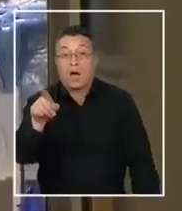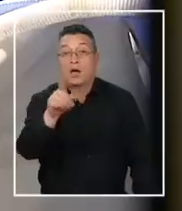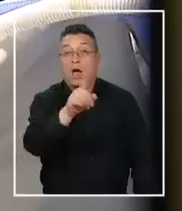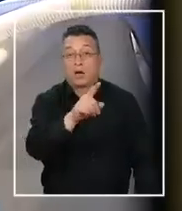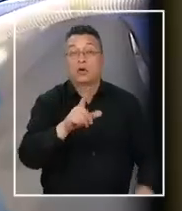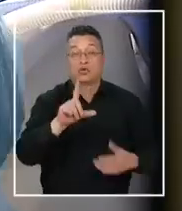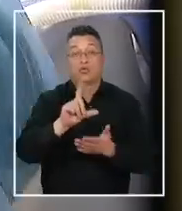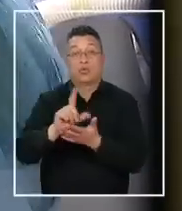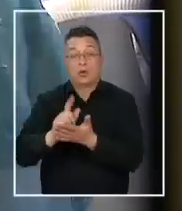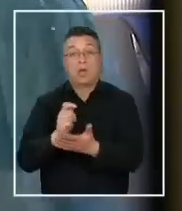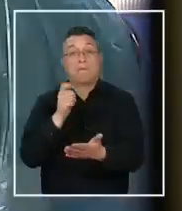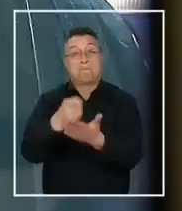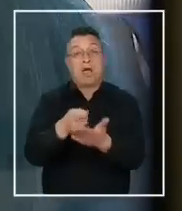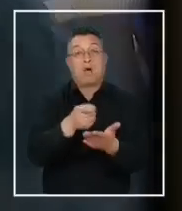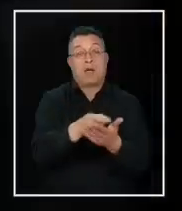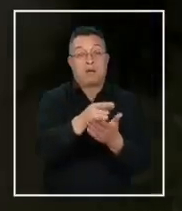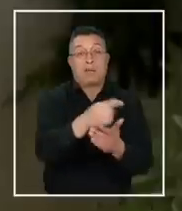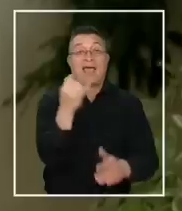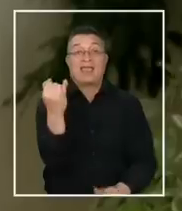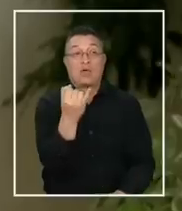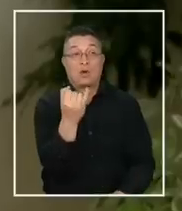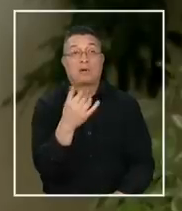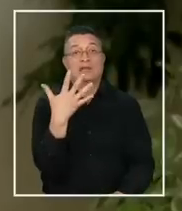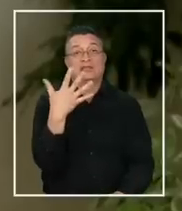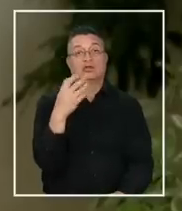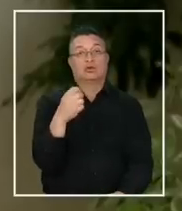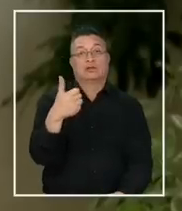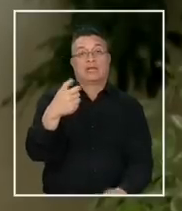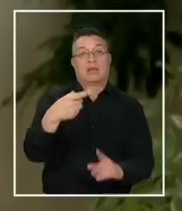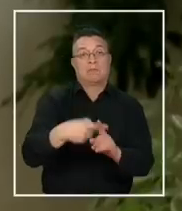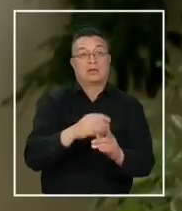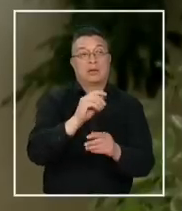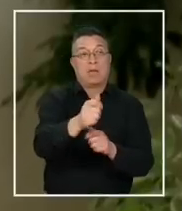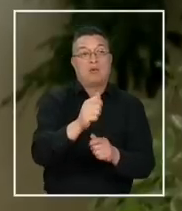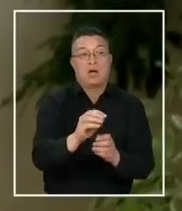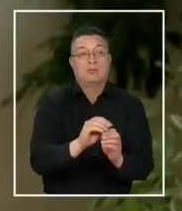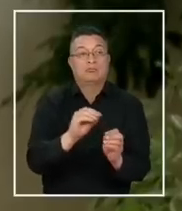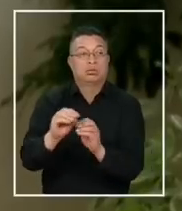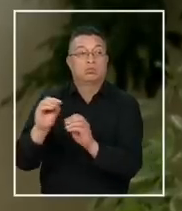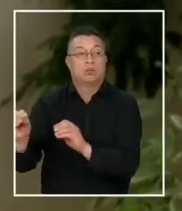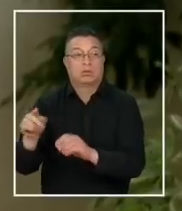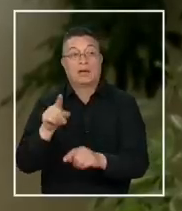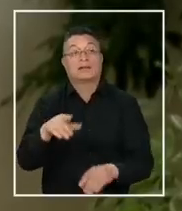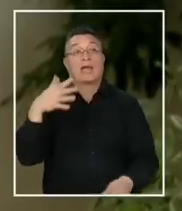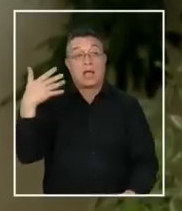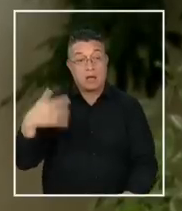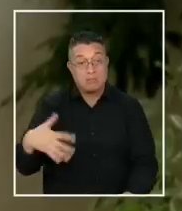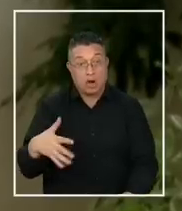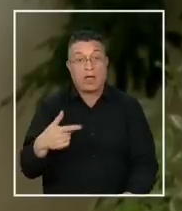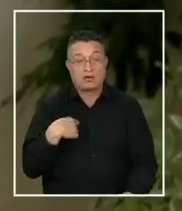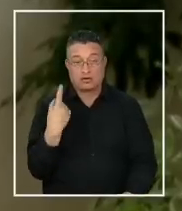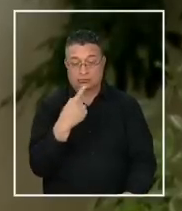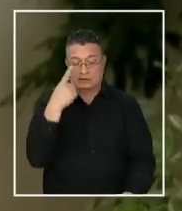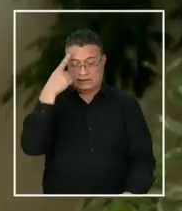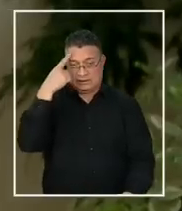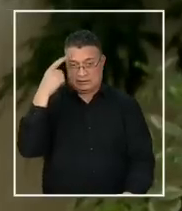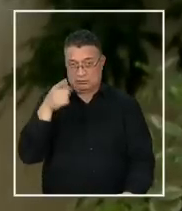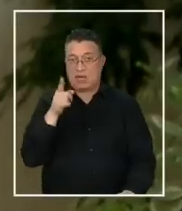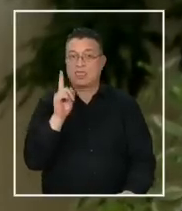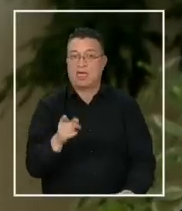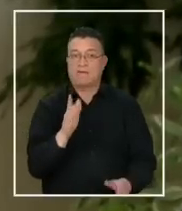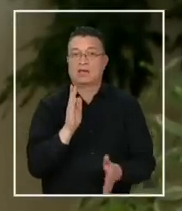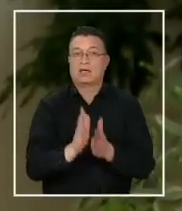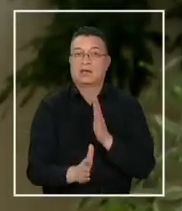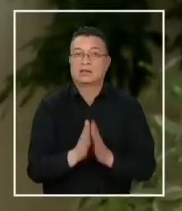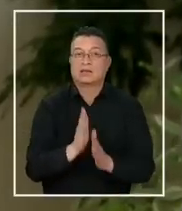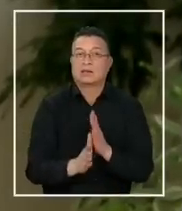a los prestadores individuales pueden ser mayores de 5 o 6 meses, incluso mucho más. Eso es importante y por eso mismo nosotros creemos que eso hay que acelerarlo